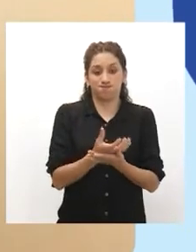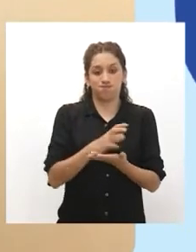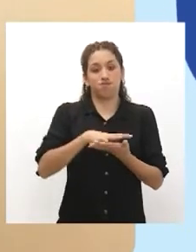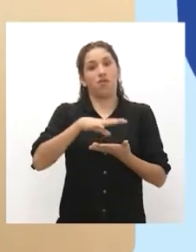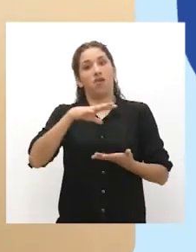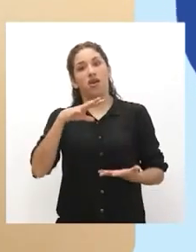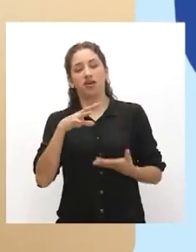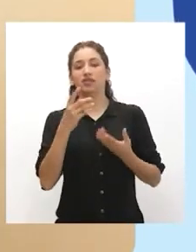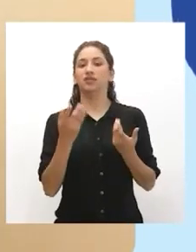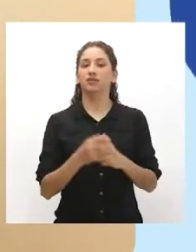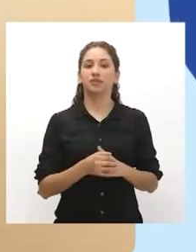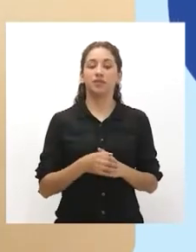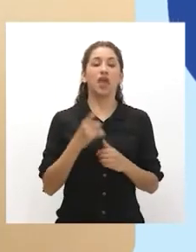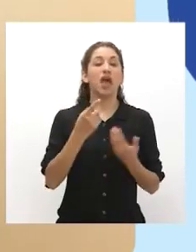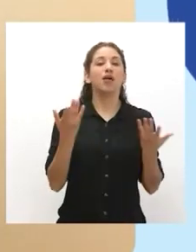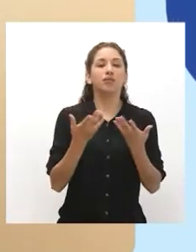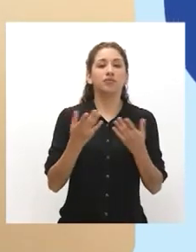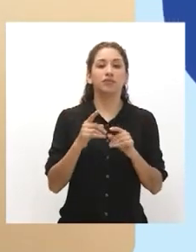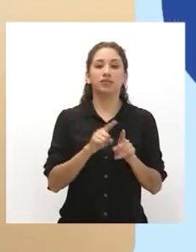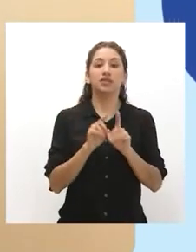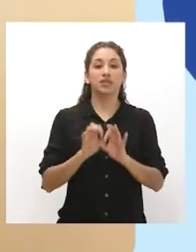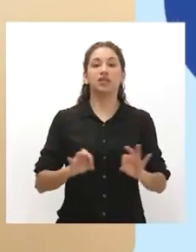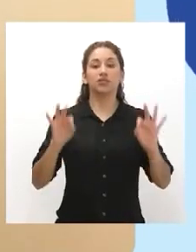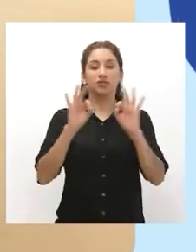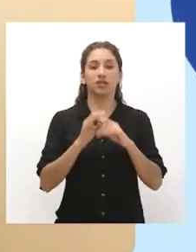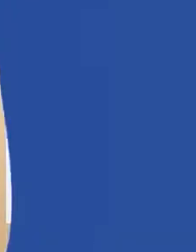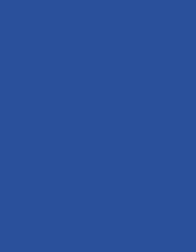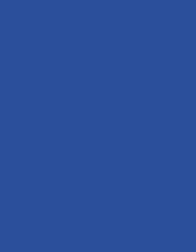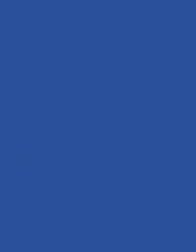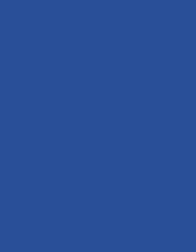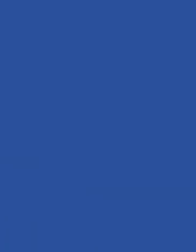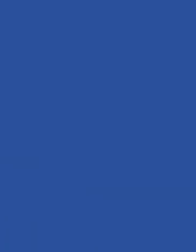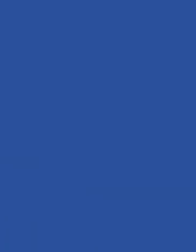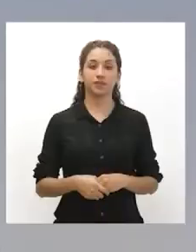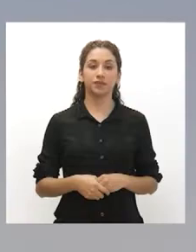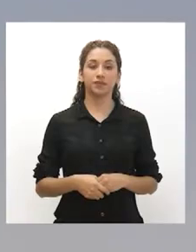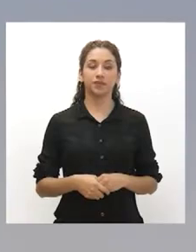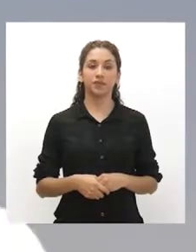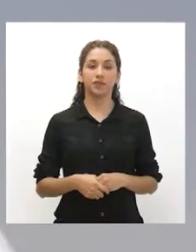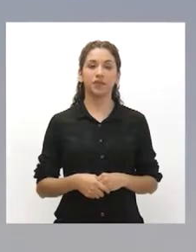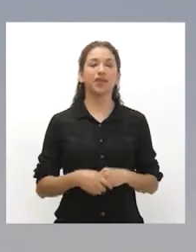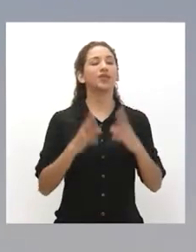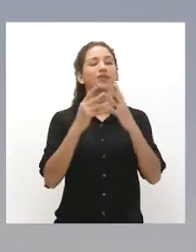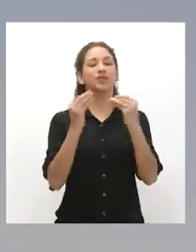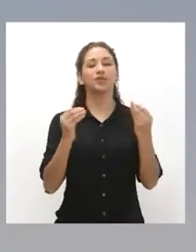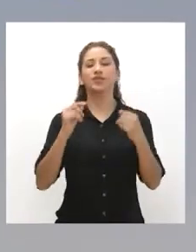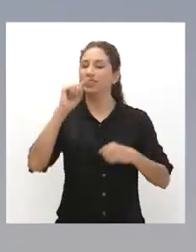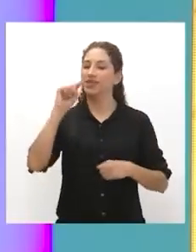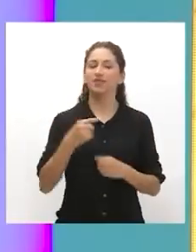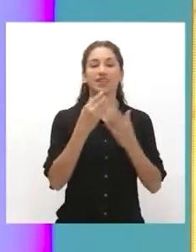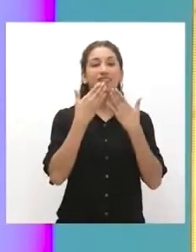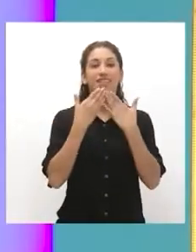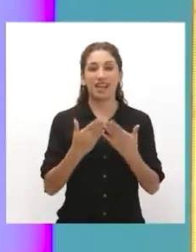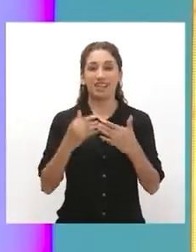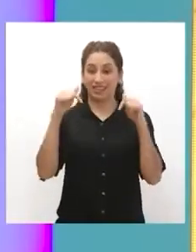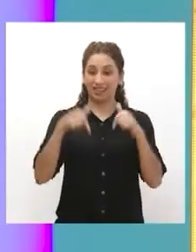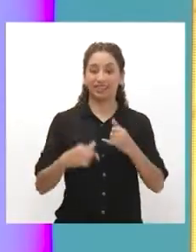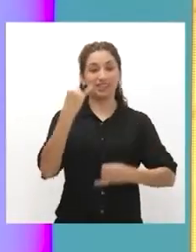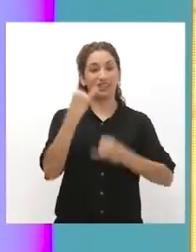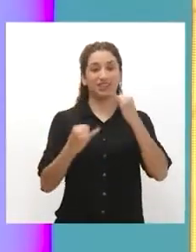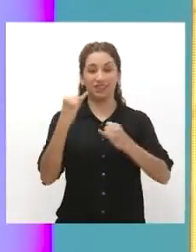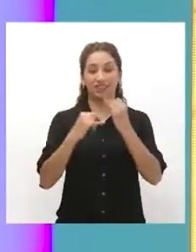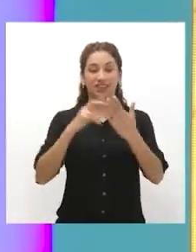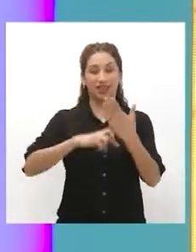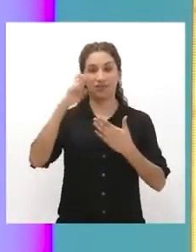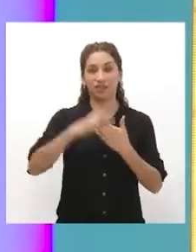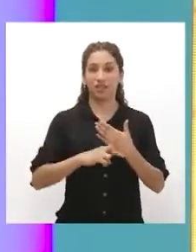Para ello deben distanciarse activamente los grupos menos favorecidos. ¡Infinitas gracias! Y así hemos llegado al